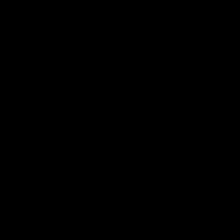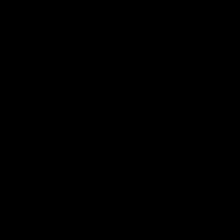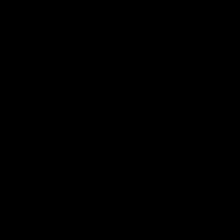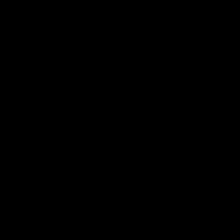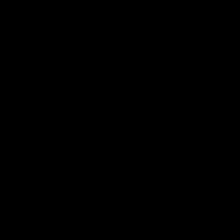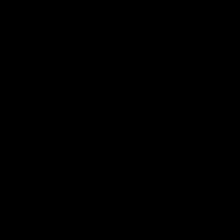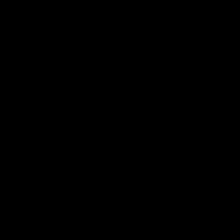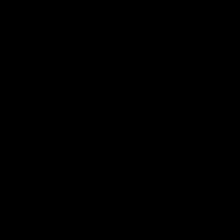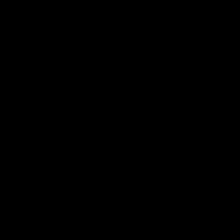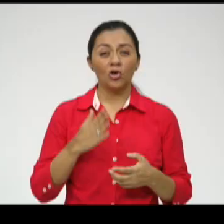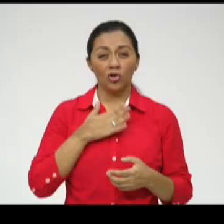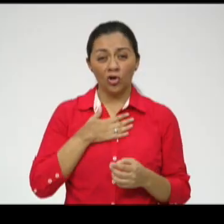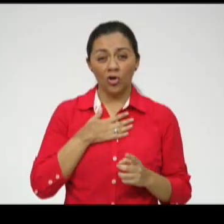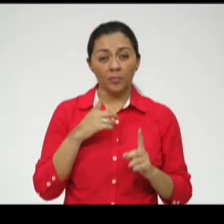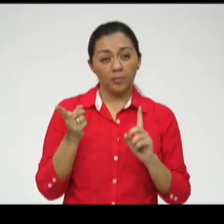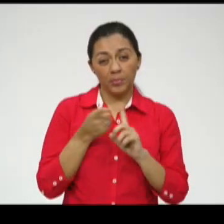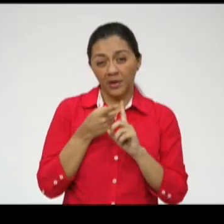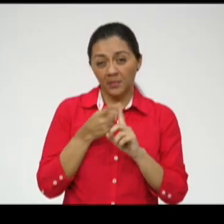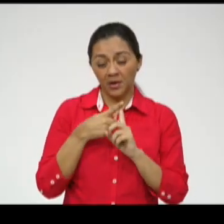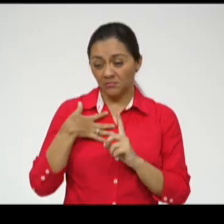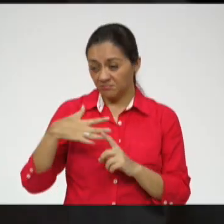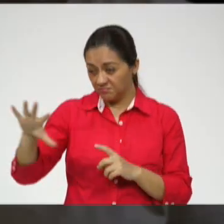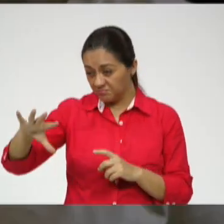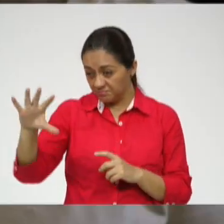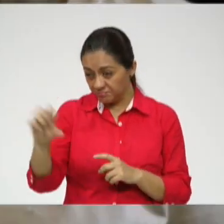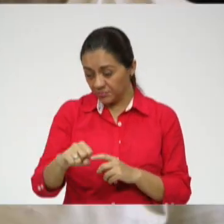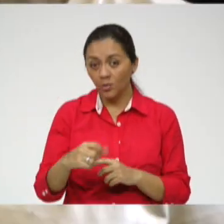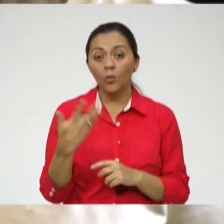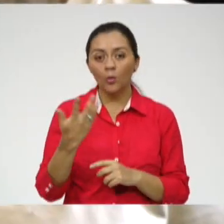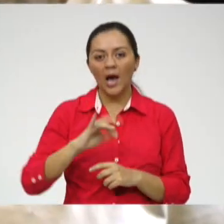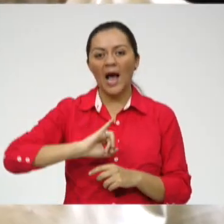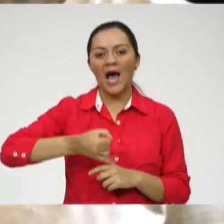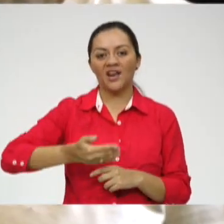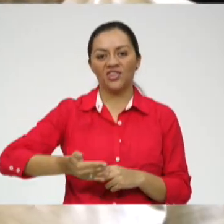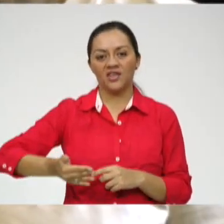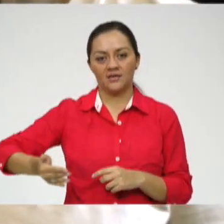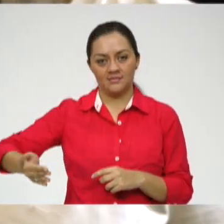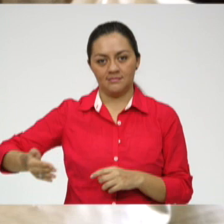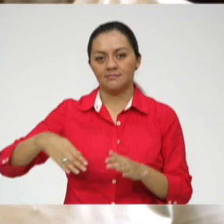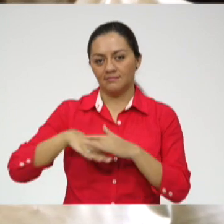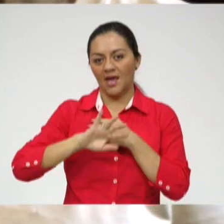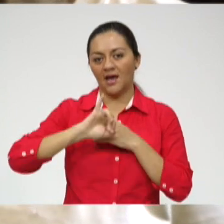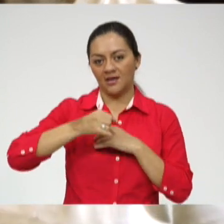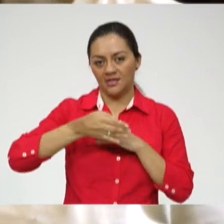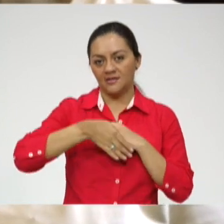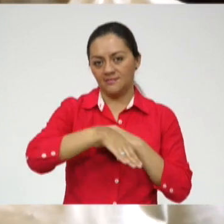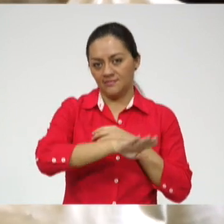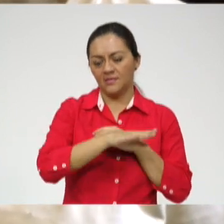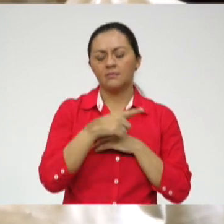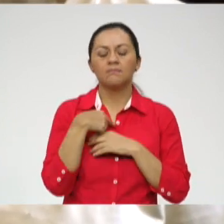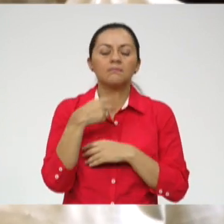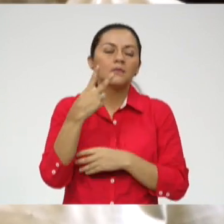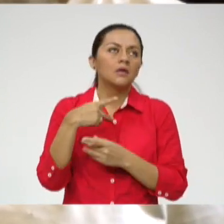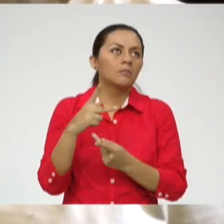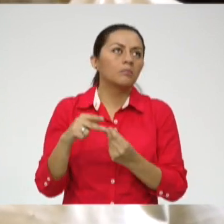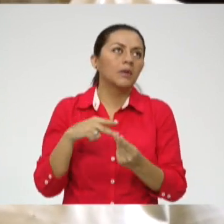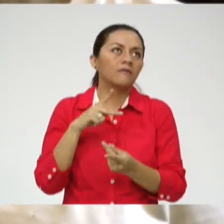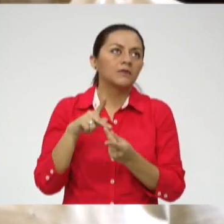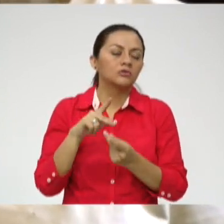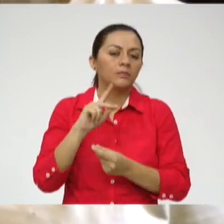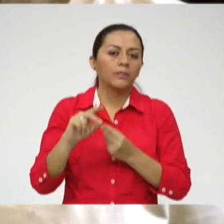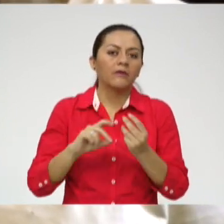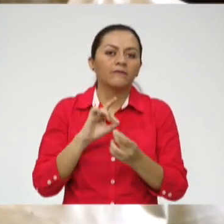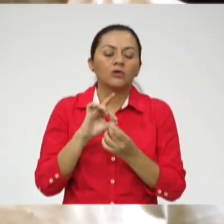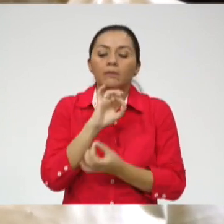Yo noté el talento de mi hijita desde que estaba en el jardín. Ella es muy perfeccionista, ella quiere ser lo mejor.